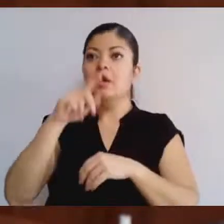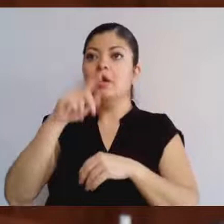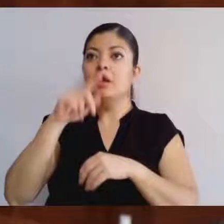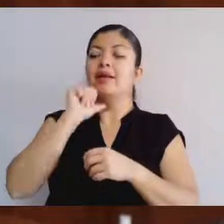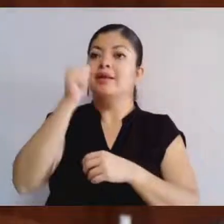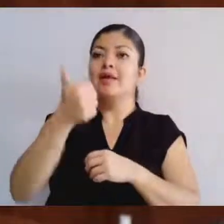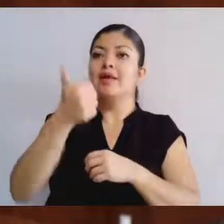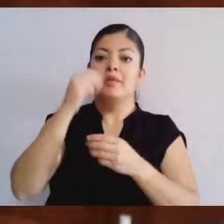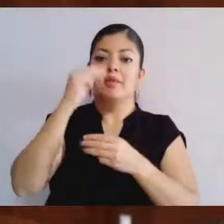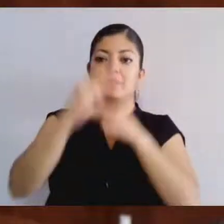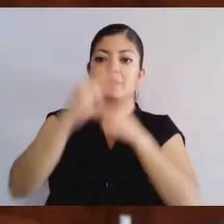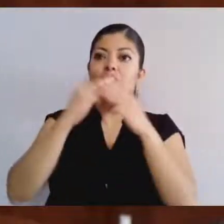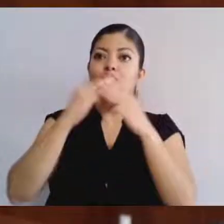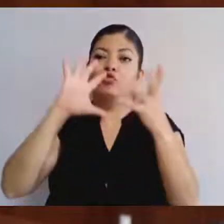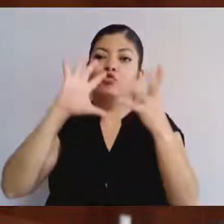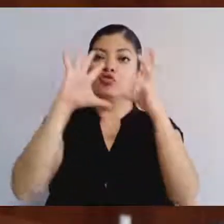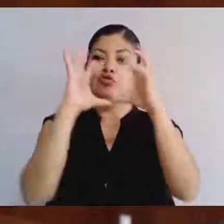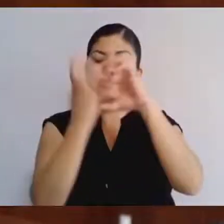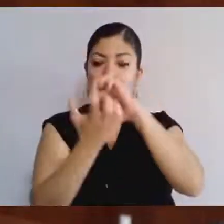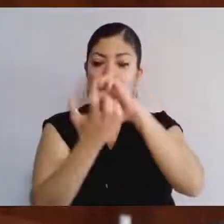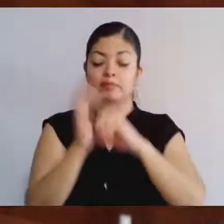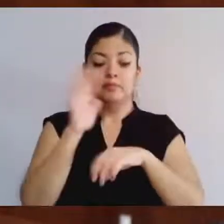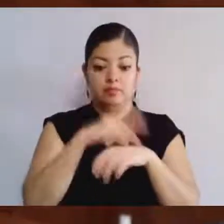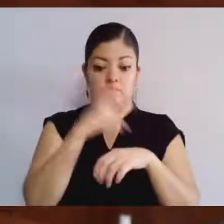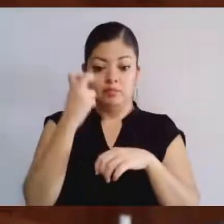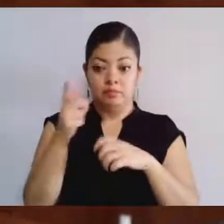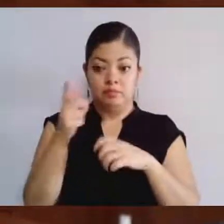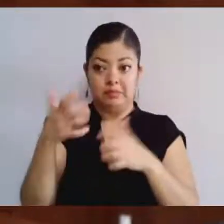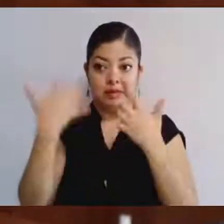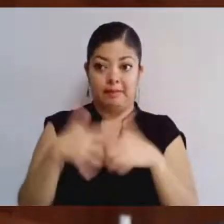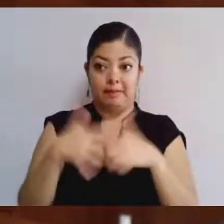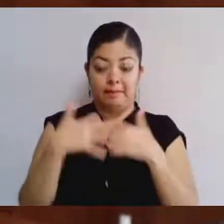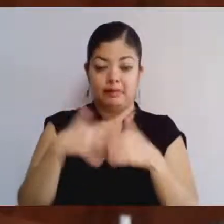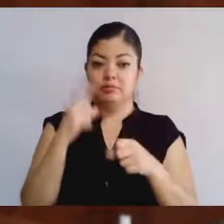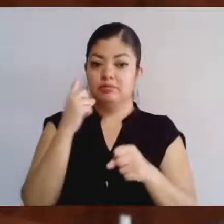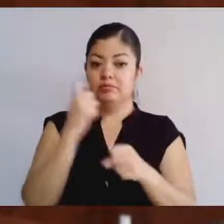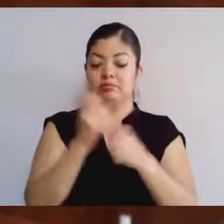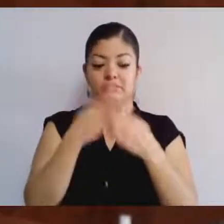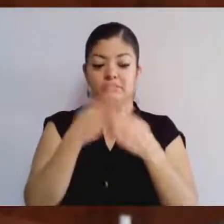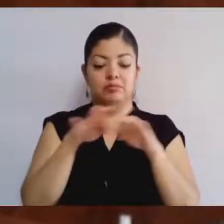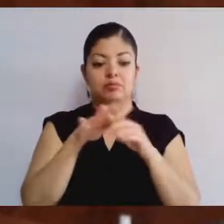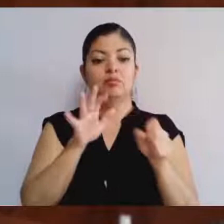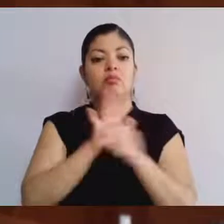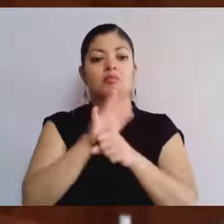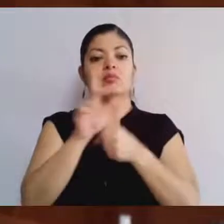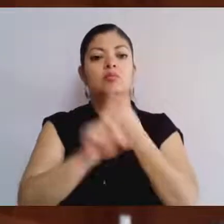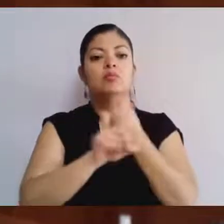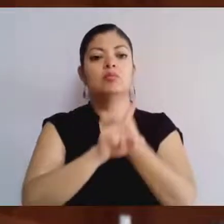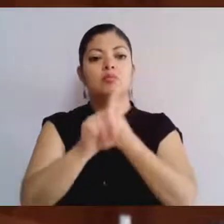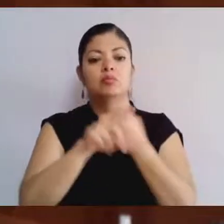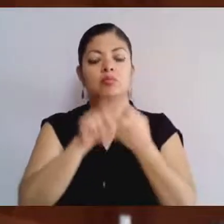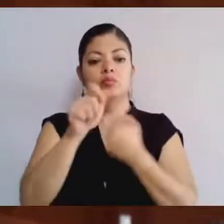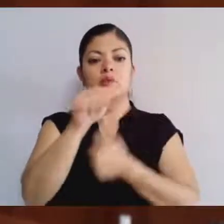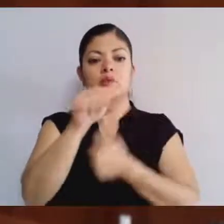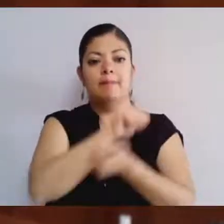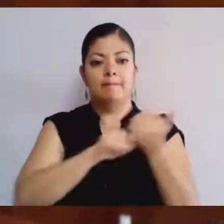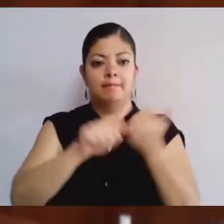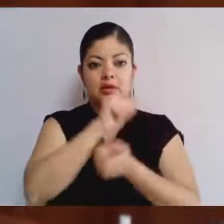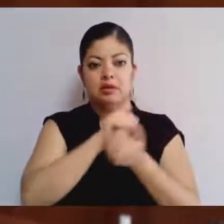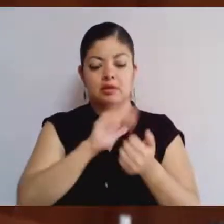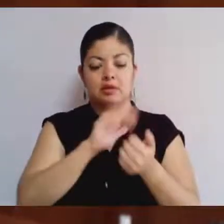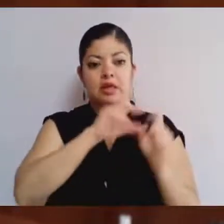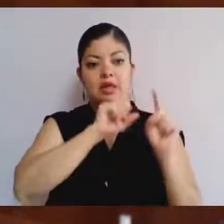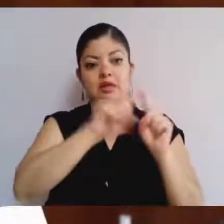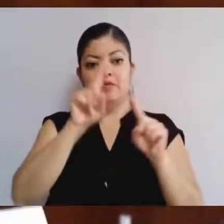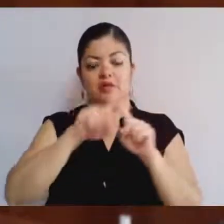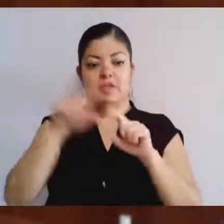planeta. En dicho proceso, la empresa juega un papel clave en la problemática ambiental, al ser las